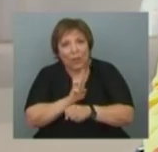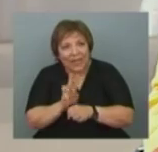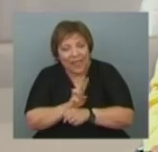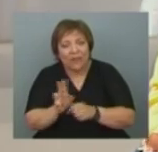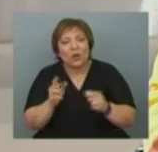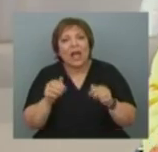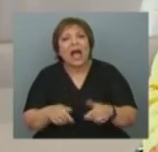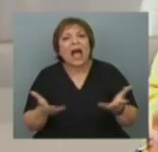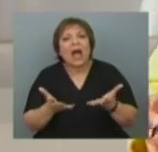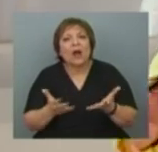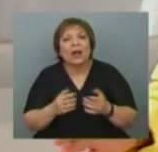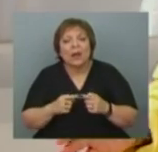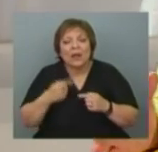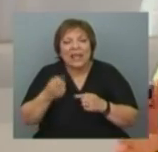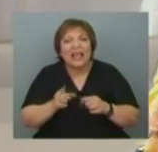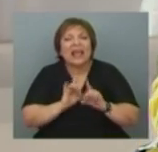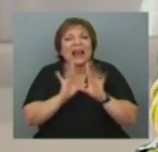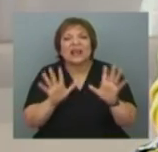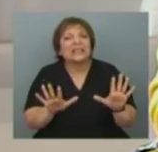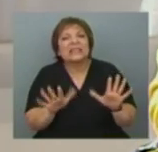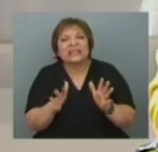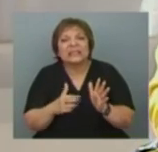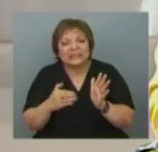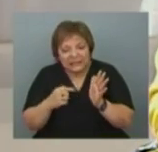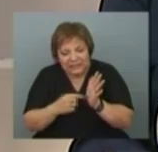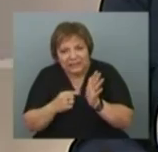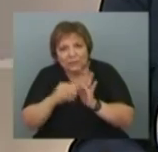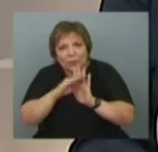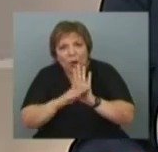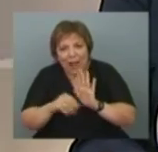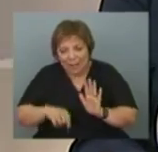¿Cuáles van a ser las concreciones en este periodo?